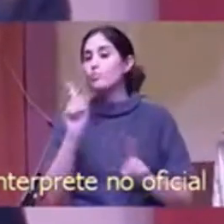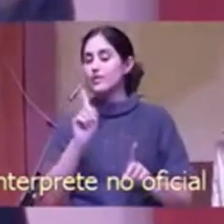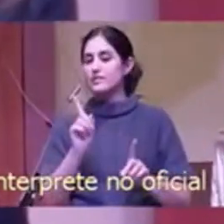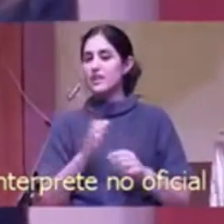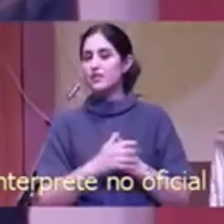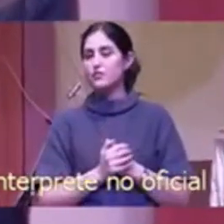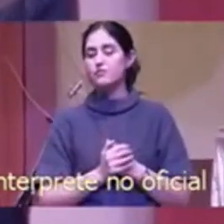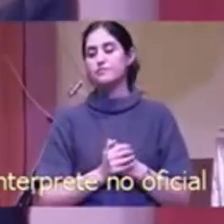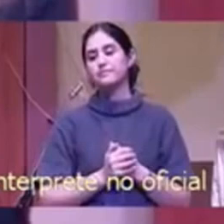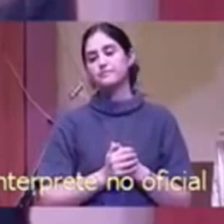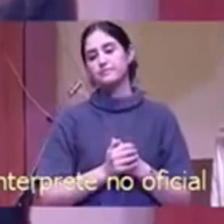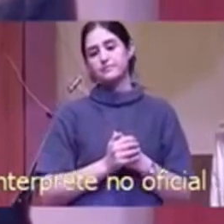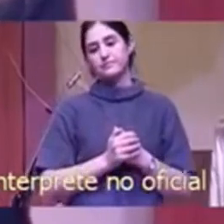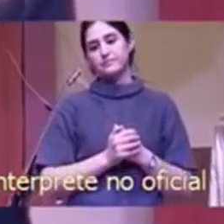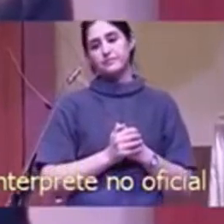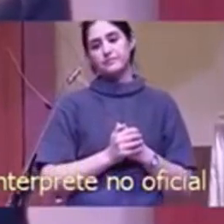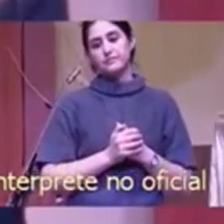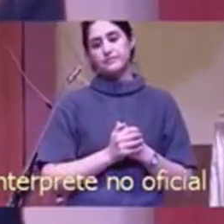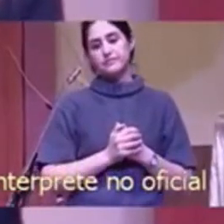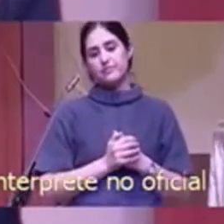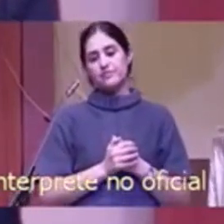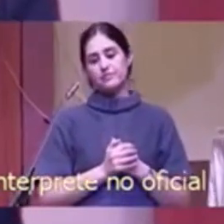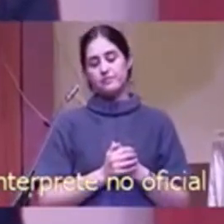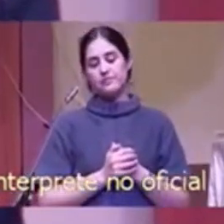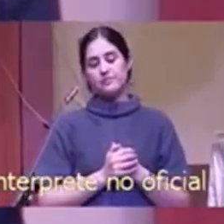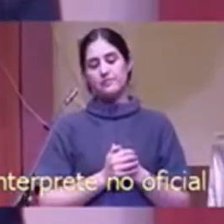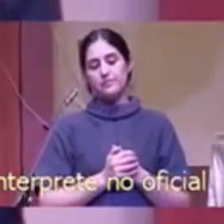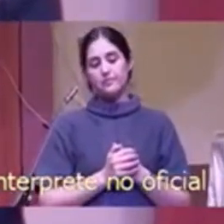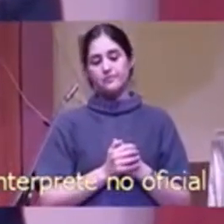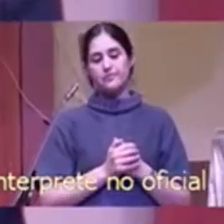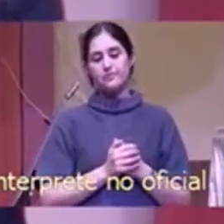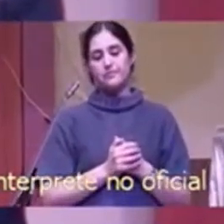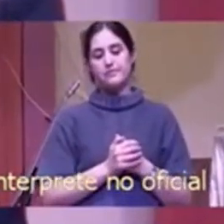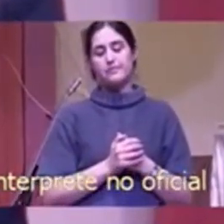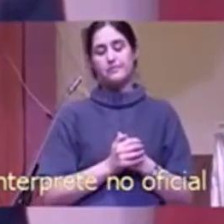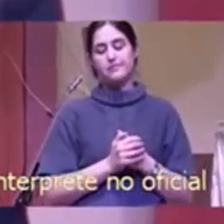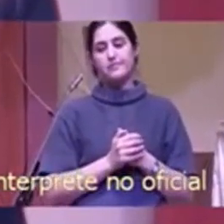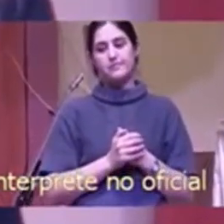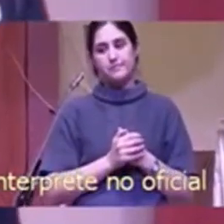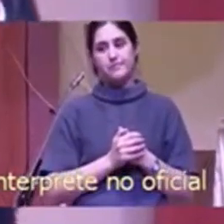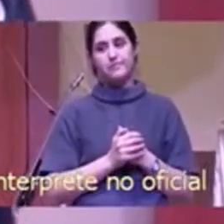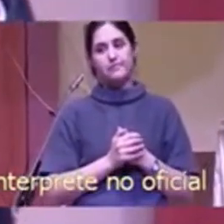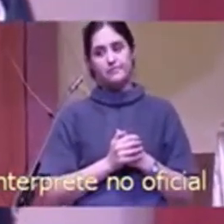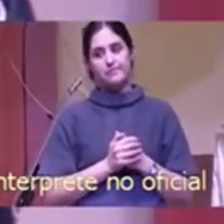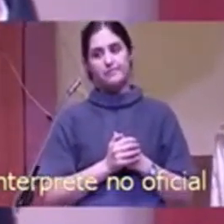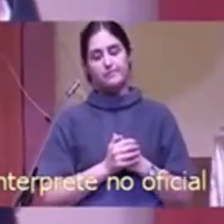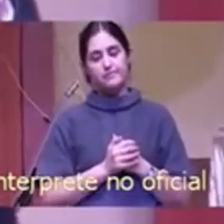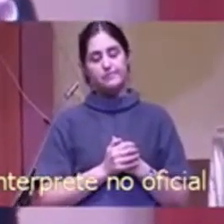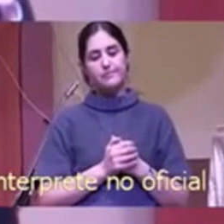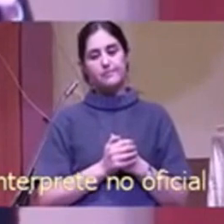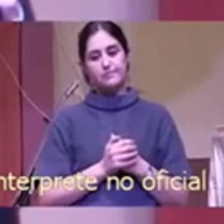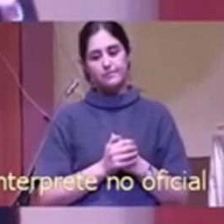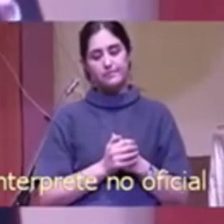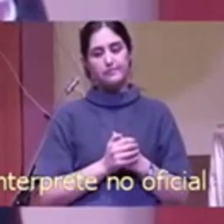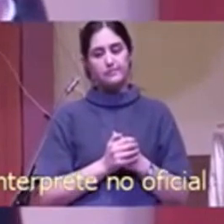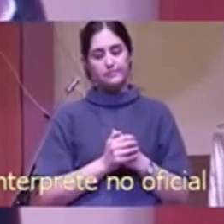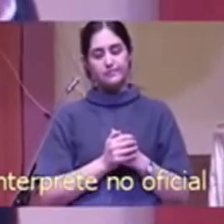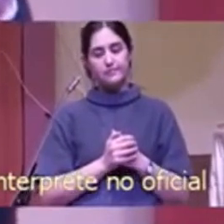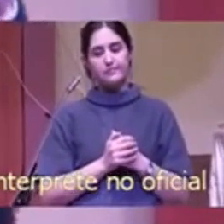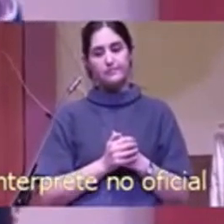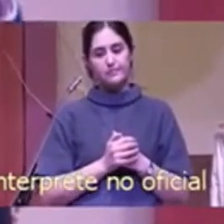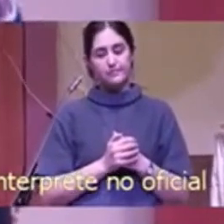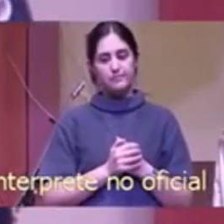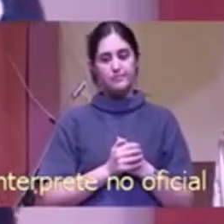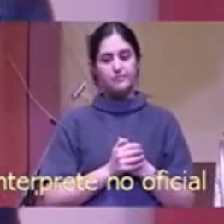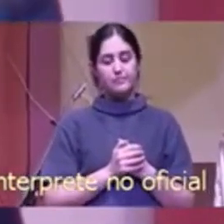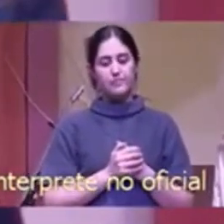alumbrando acá de verdad. pero sean las iglesias